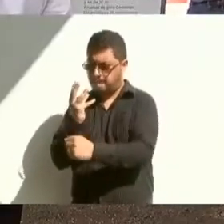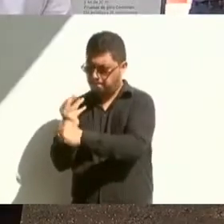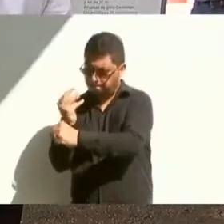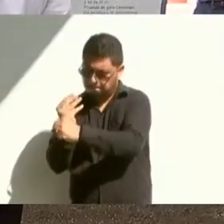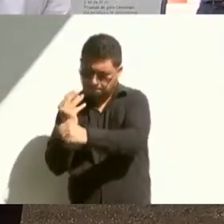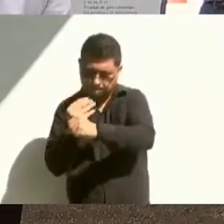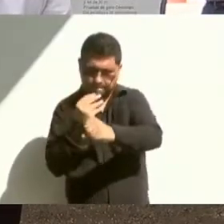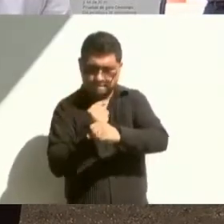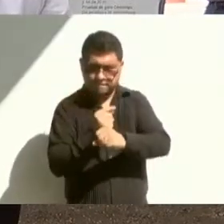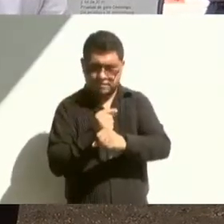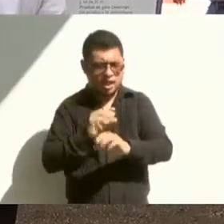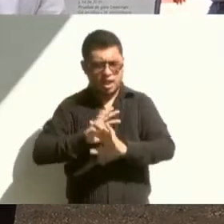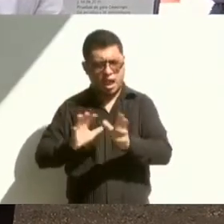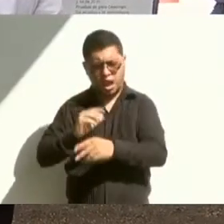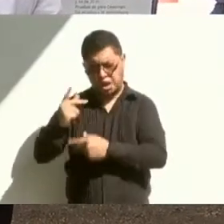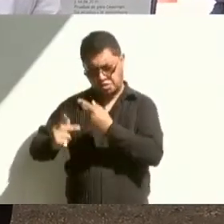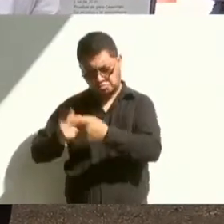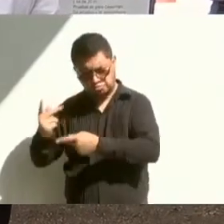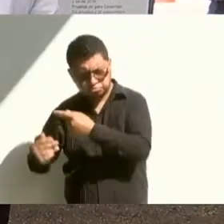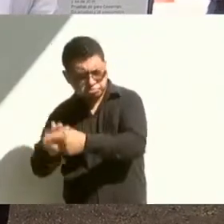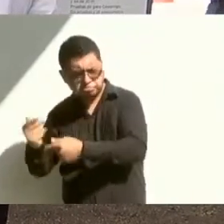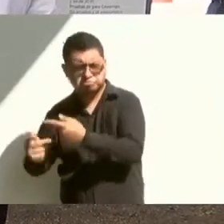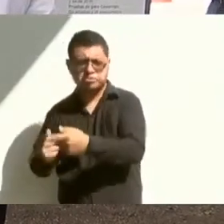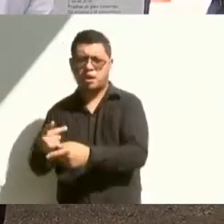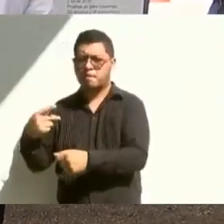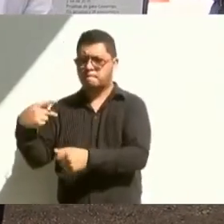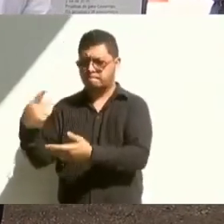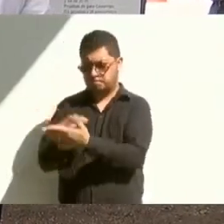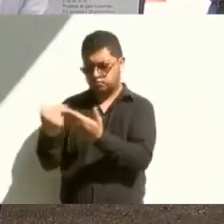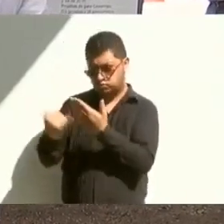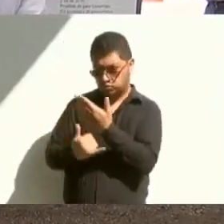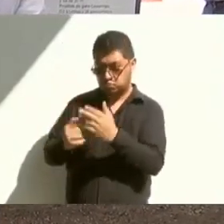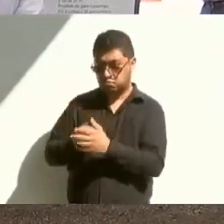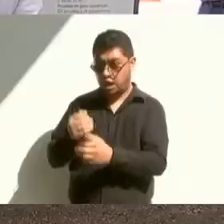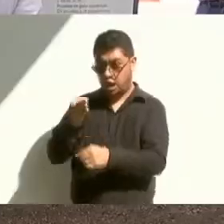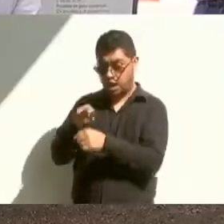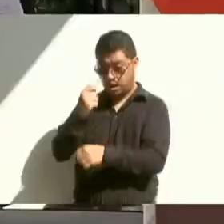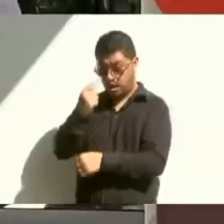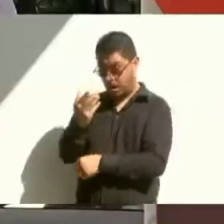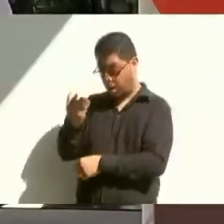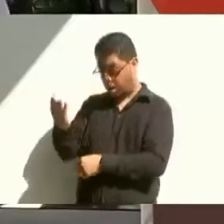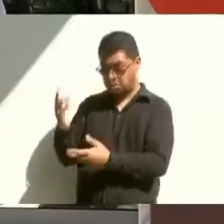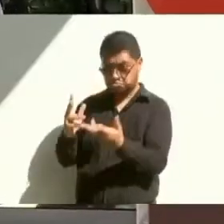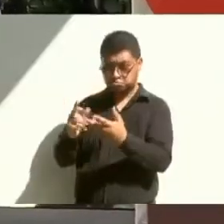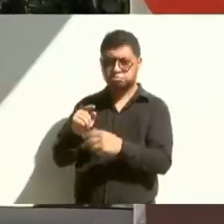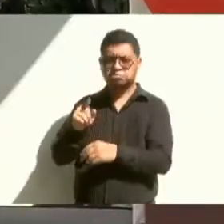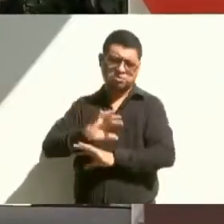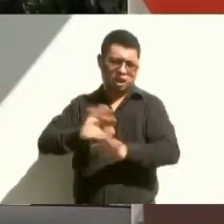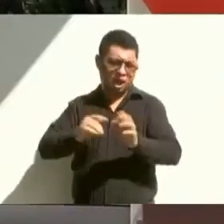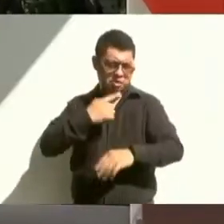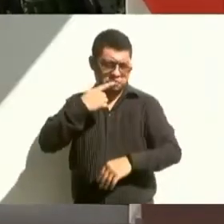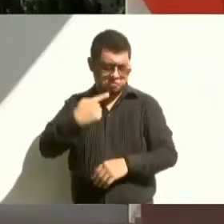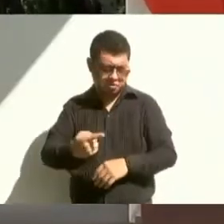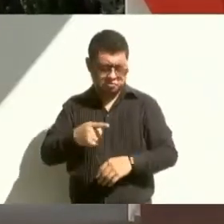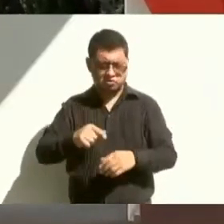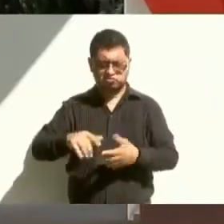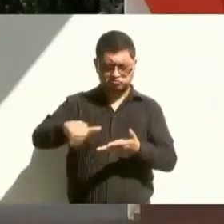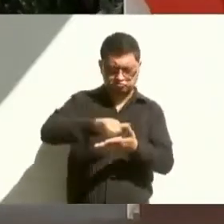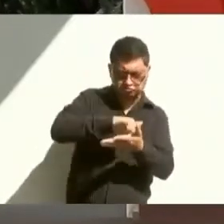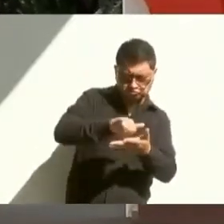ir generando los anteproyectos. Entonces, aquí estamos con la topografía, la geología, que es la parte que comentamos, la geofísica,